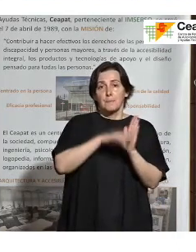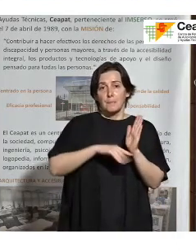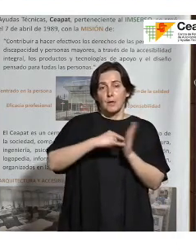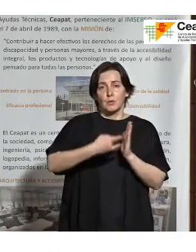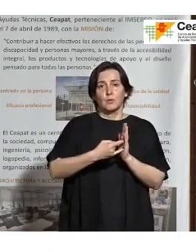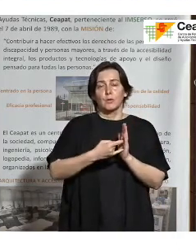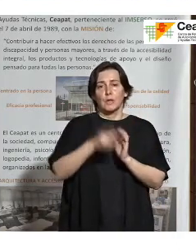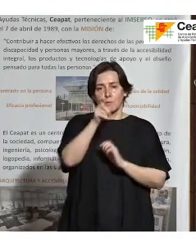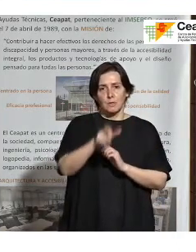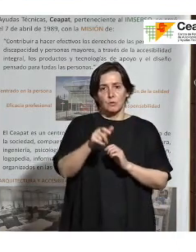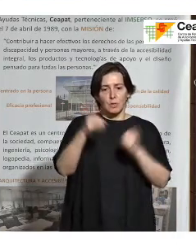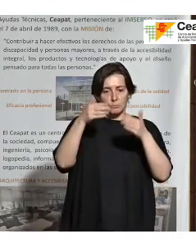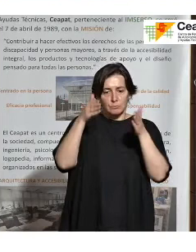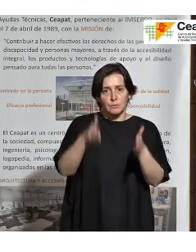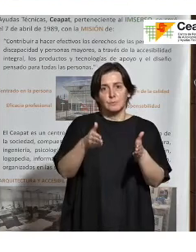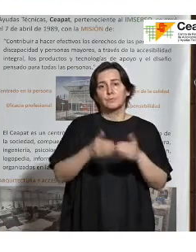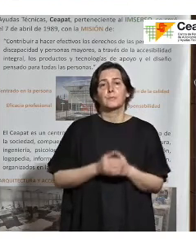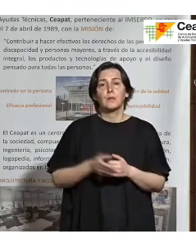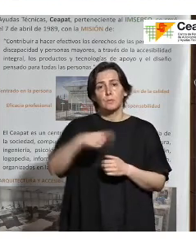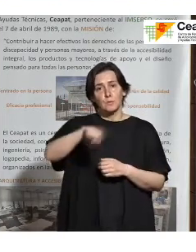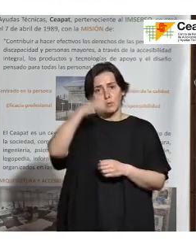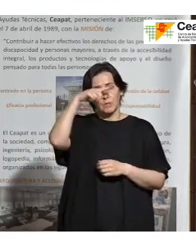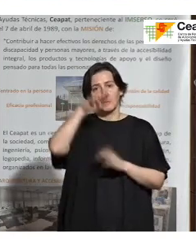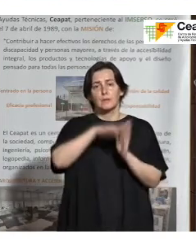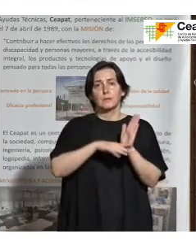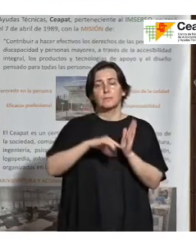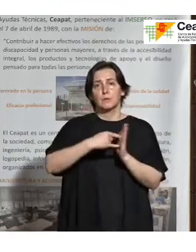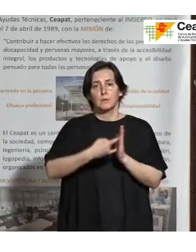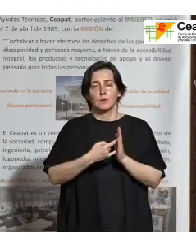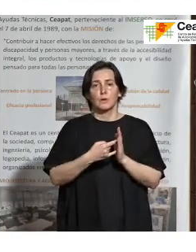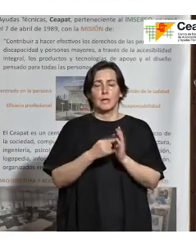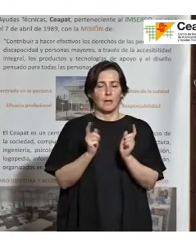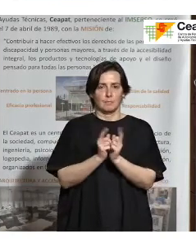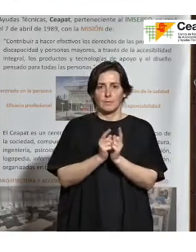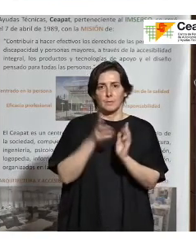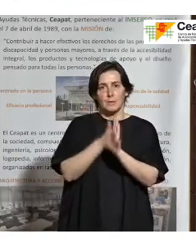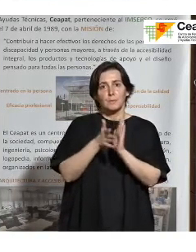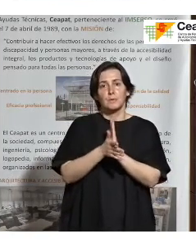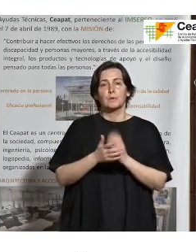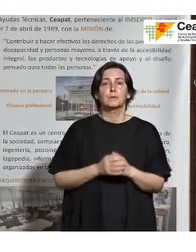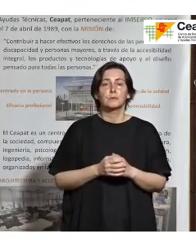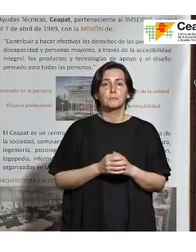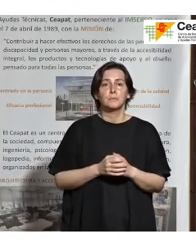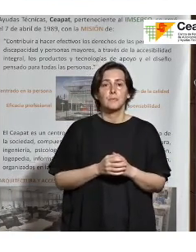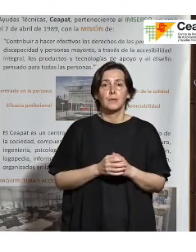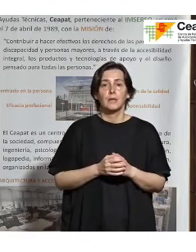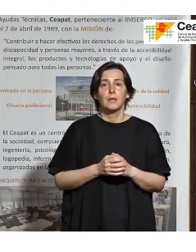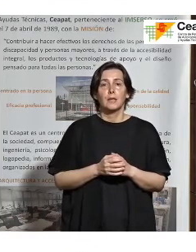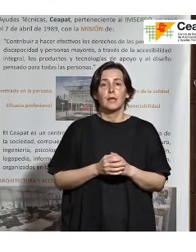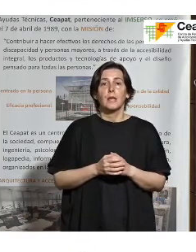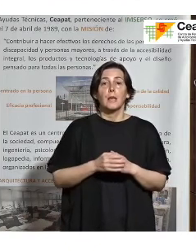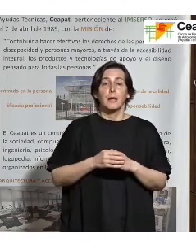central en la persona. Como sabéis, esta metodología, y voy a resumir de una forma muy breve, tiene en cuenta las